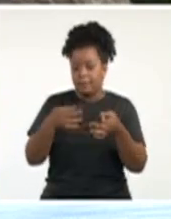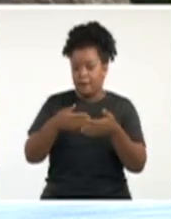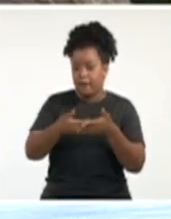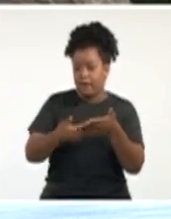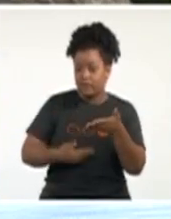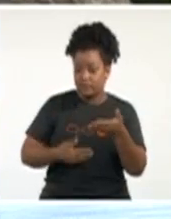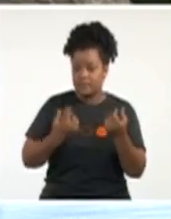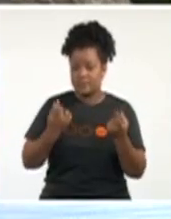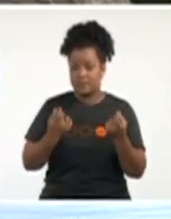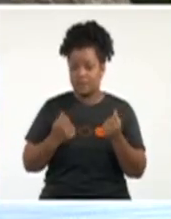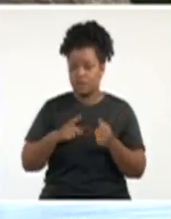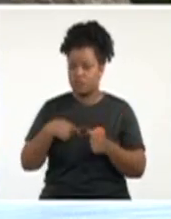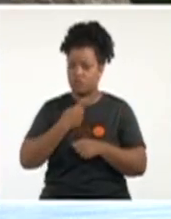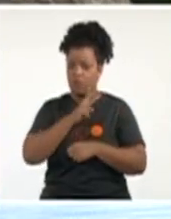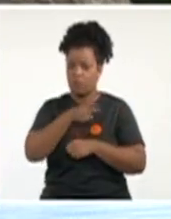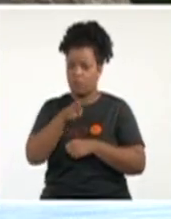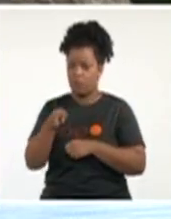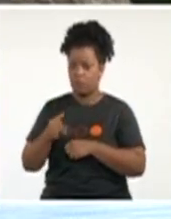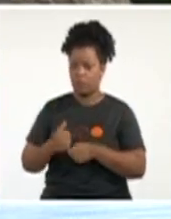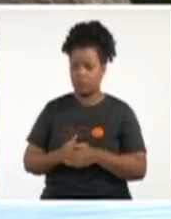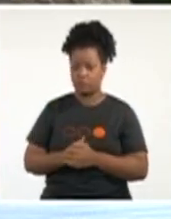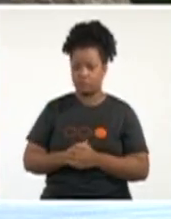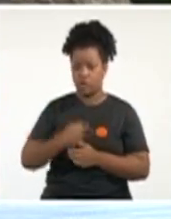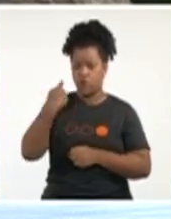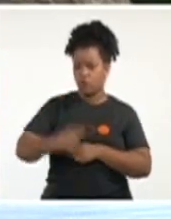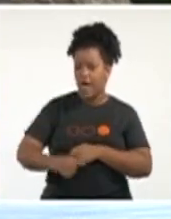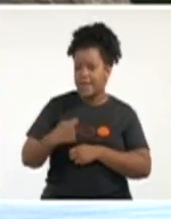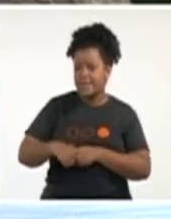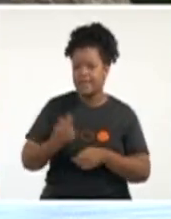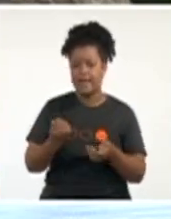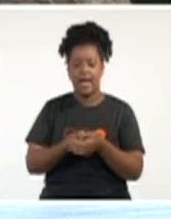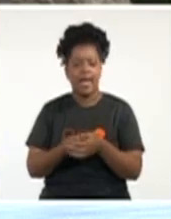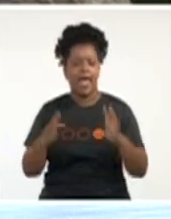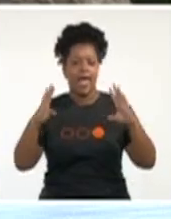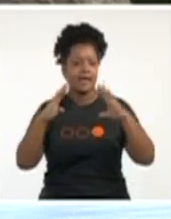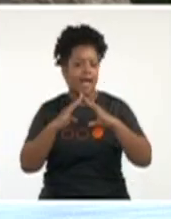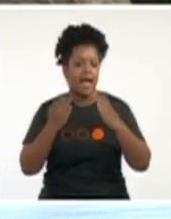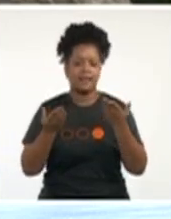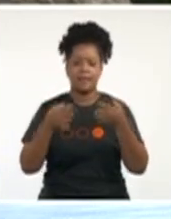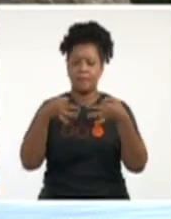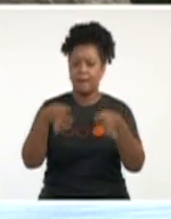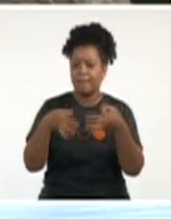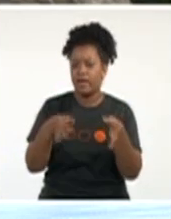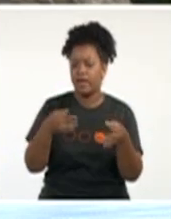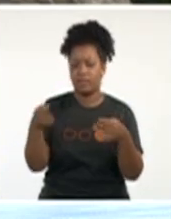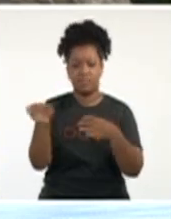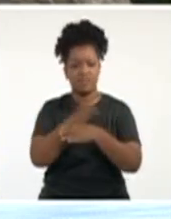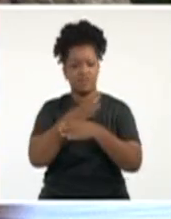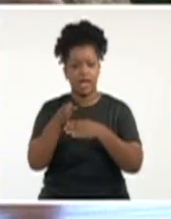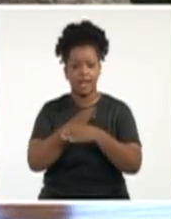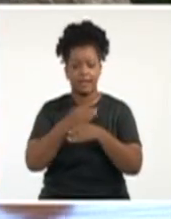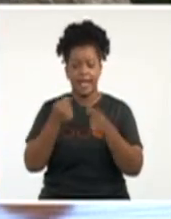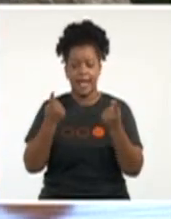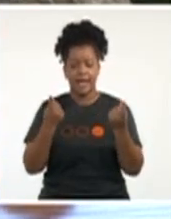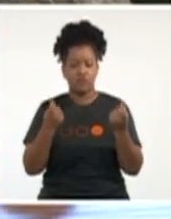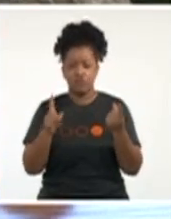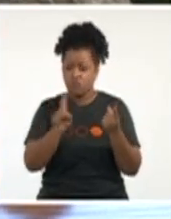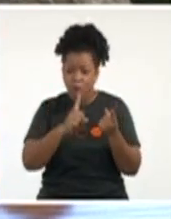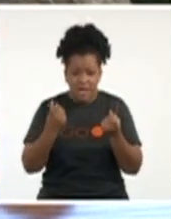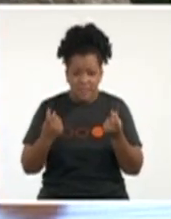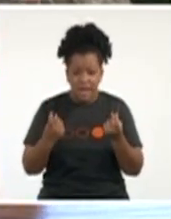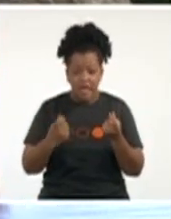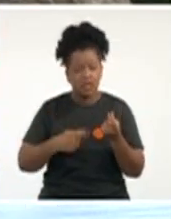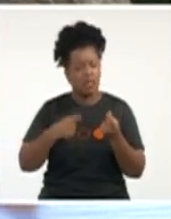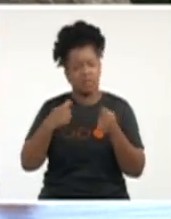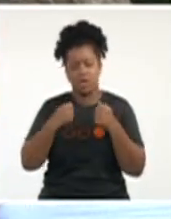indicaciones firmes, reducir, aplazar todo tipo de trámites, que no es necesario. Y por otra parte, también